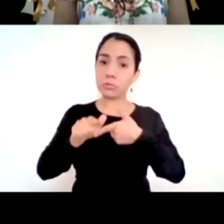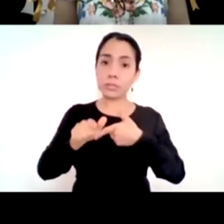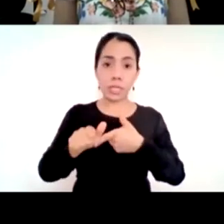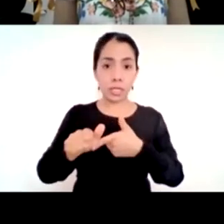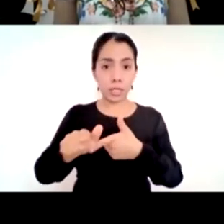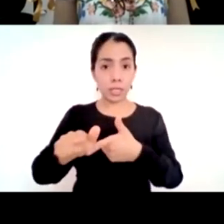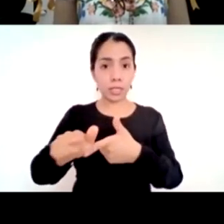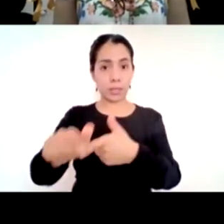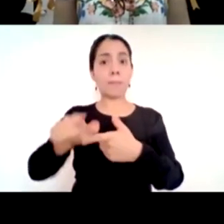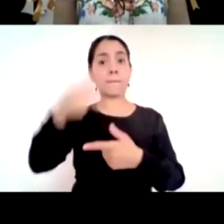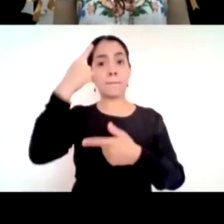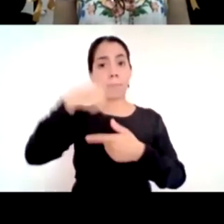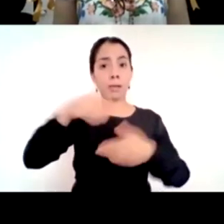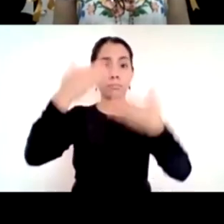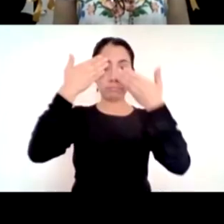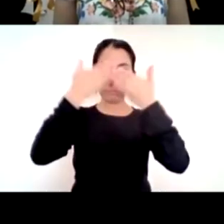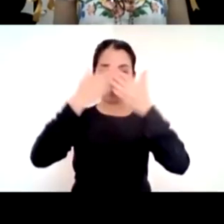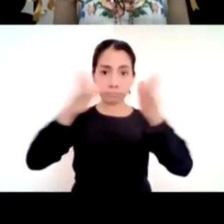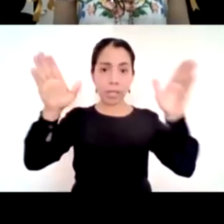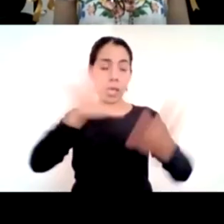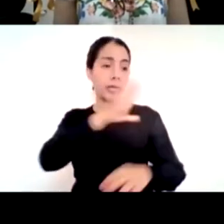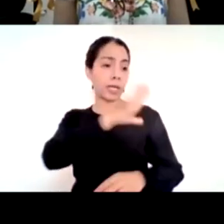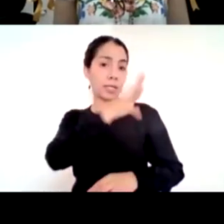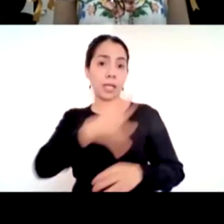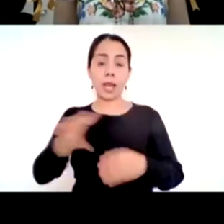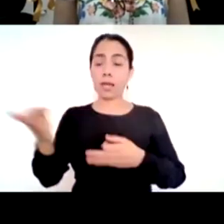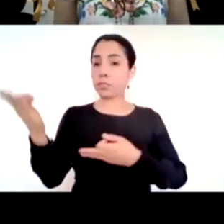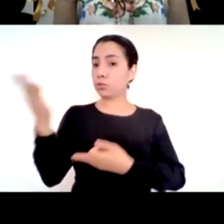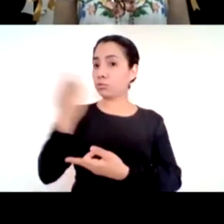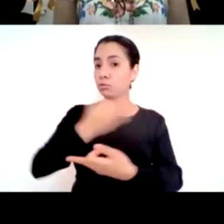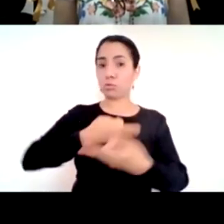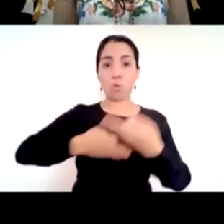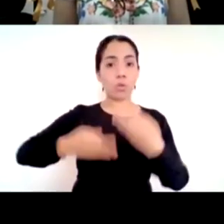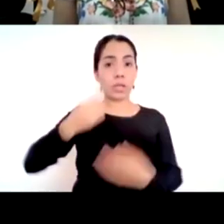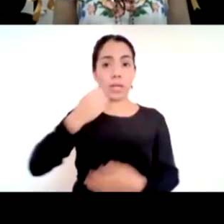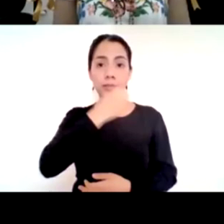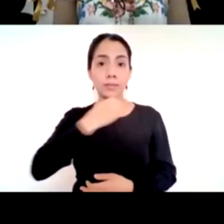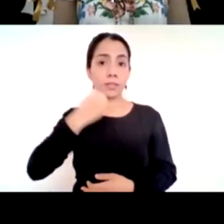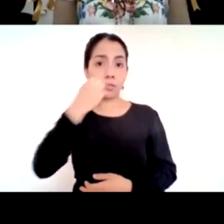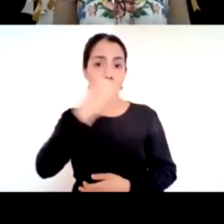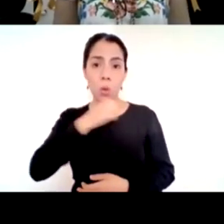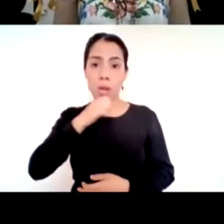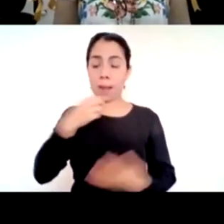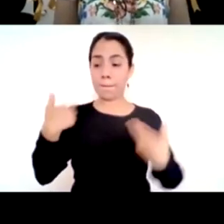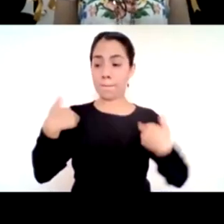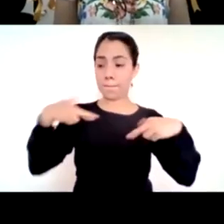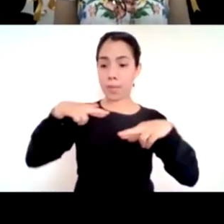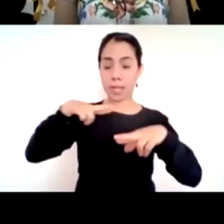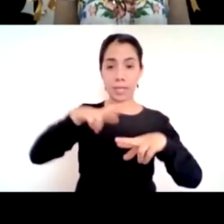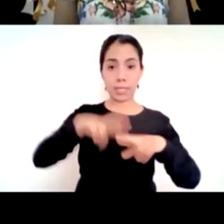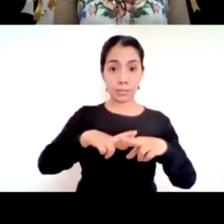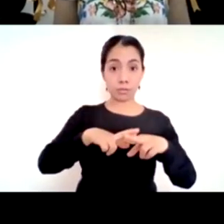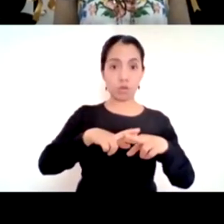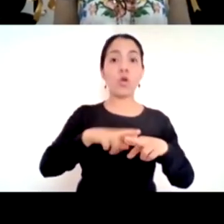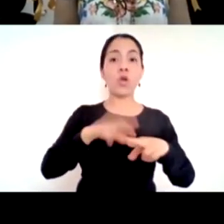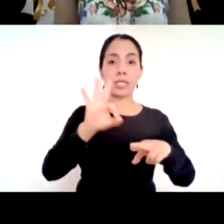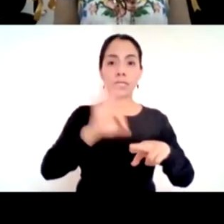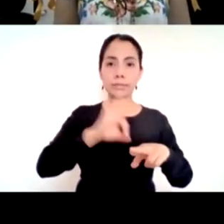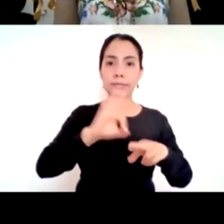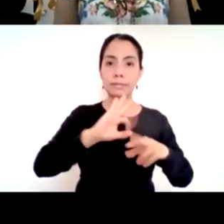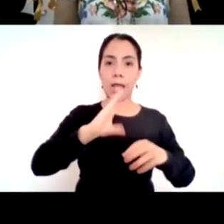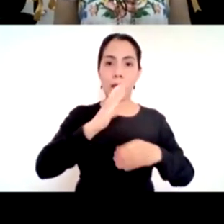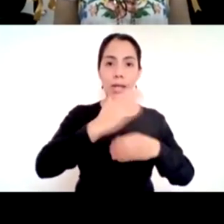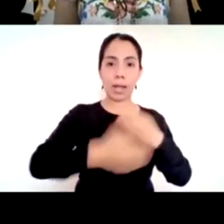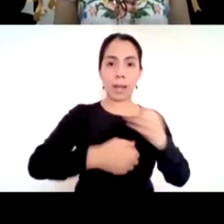generalidad el mismo maestro con su grupo porque ya lo conoce porque sabe si fueron los que pudo darle